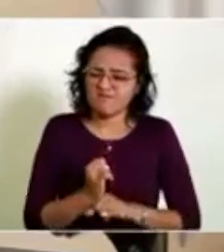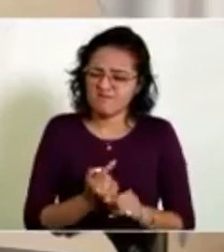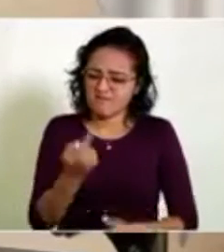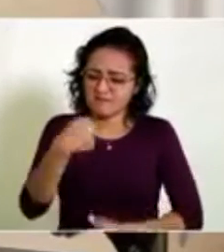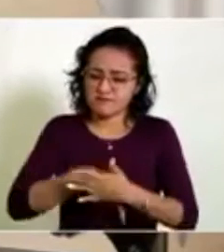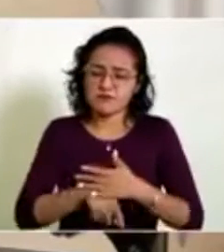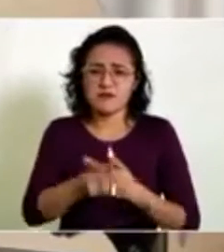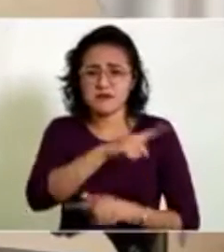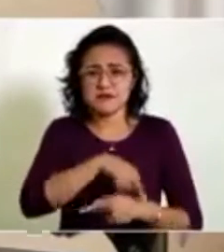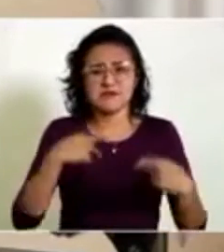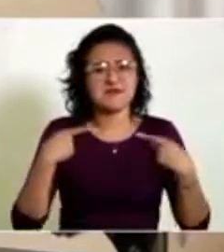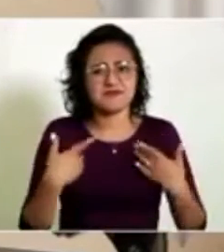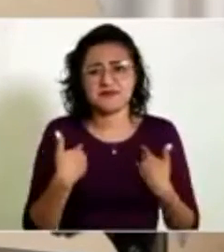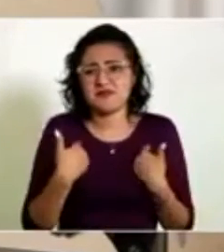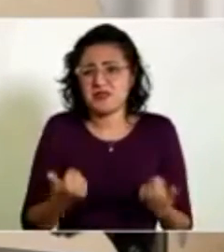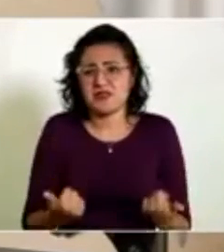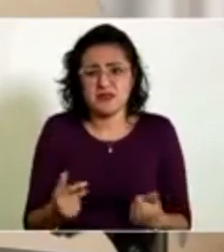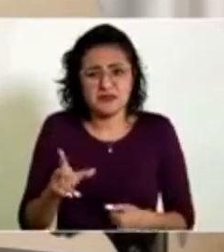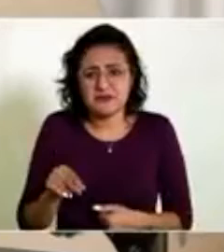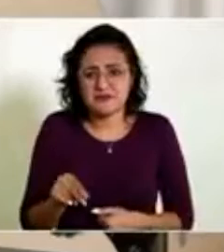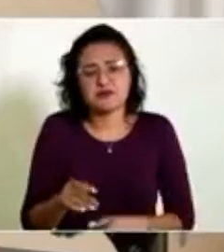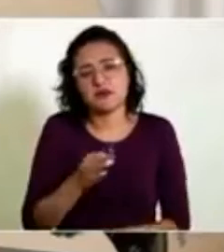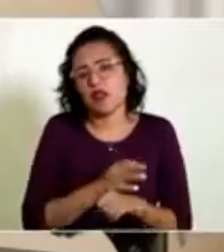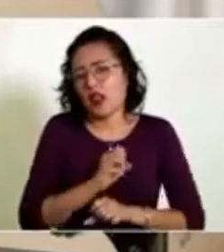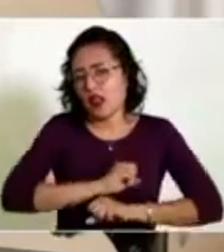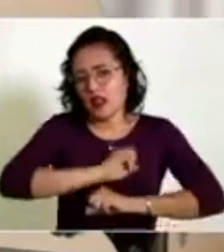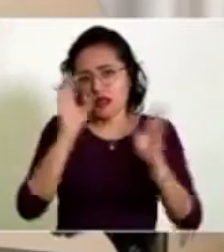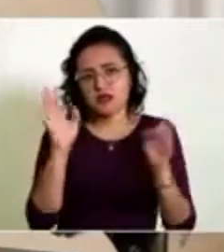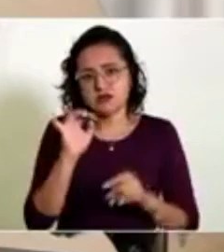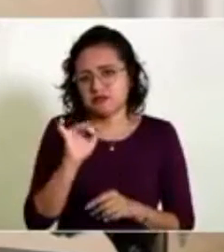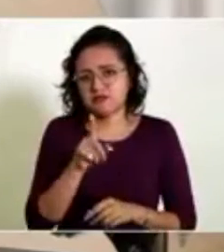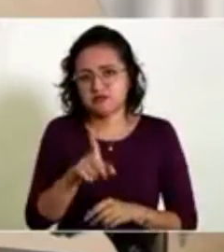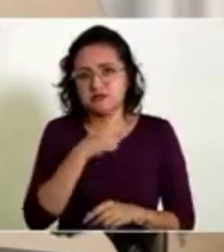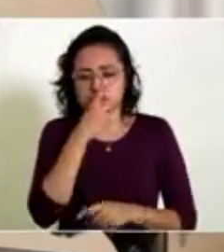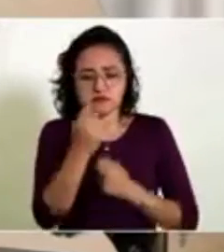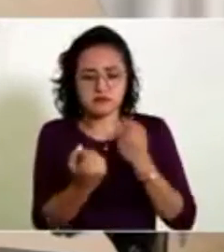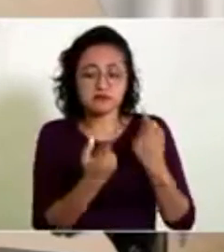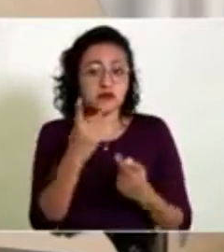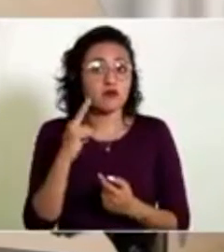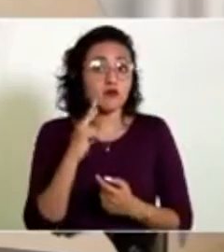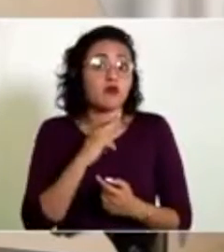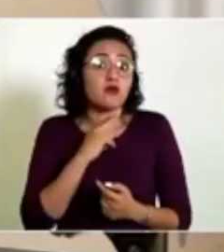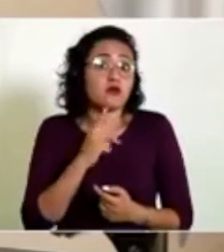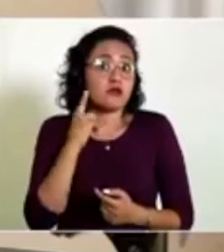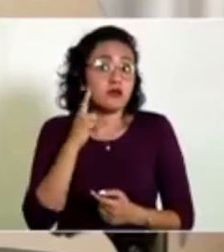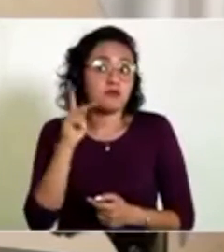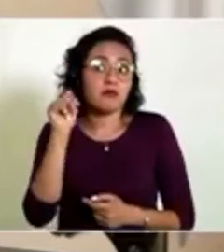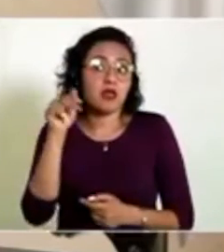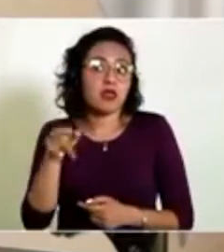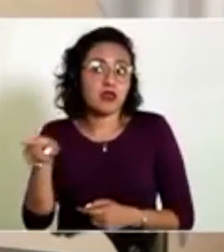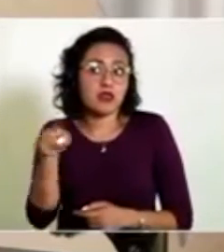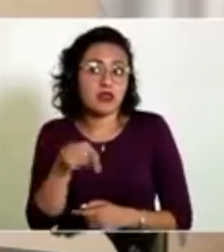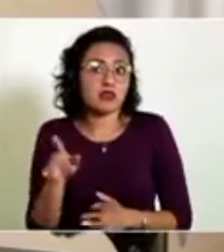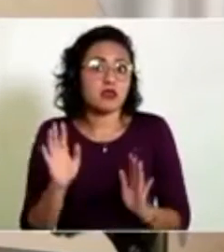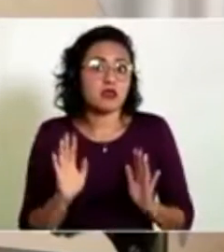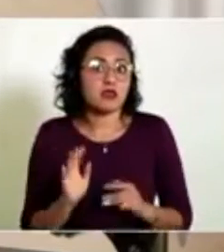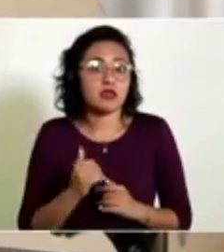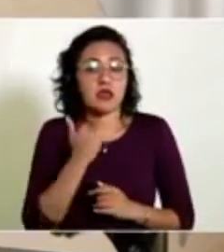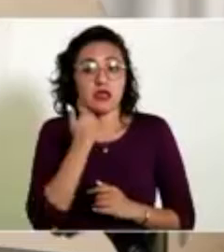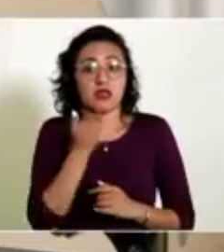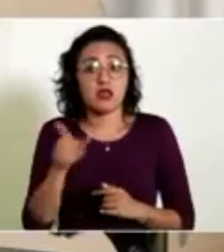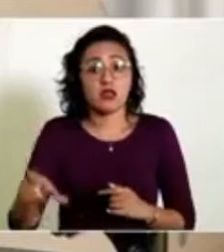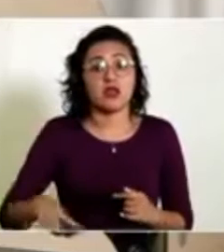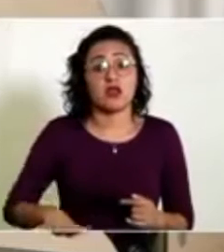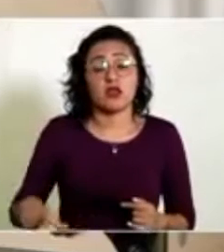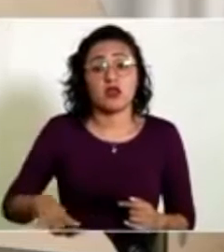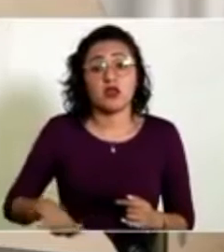plano no entiende la gente. Pues claro que dice por ahí una voz femenina del PAN, quiere el